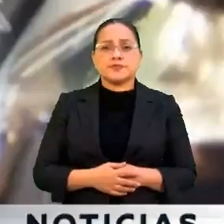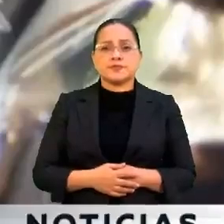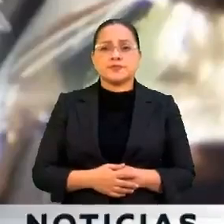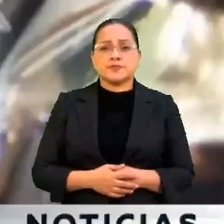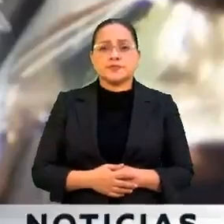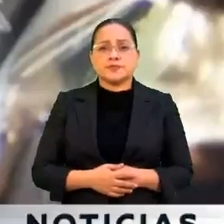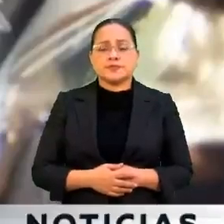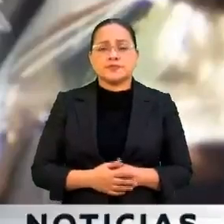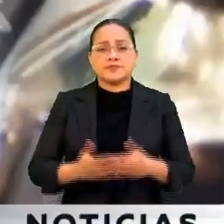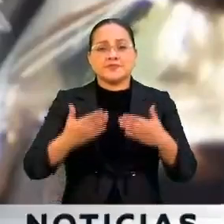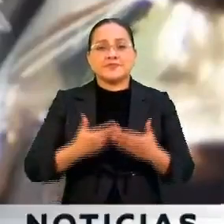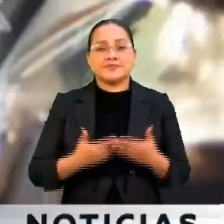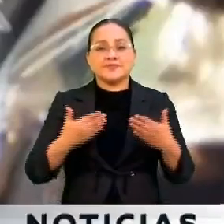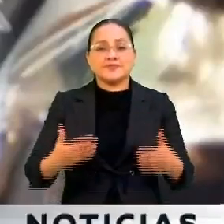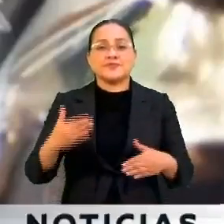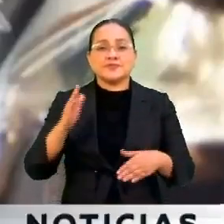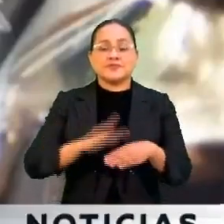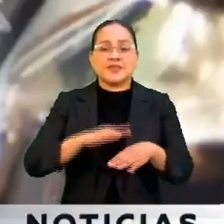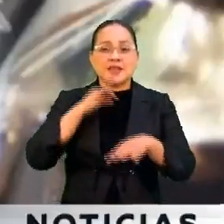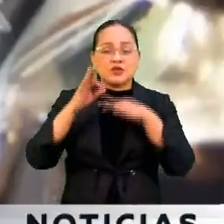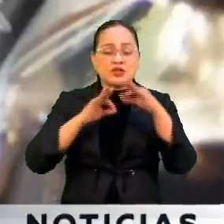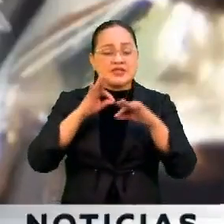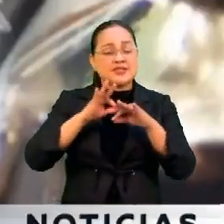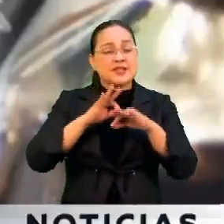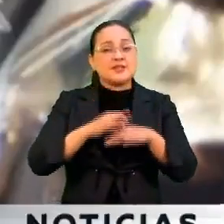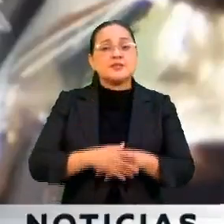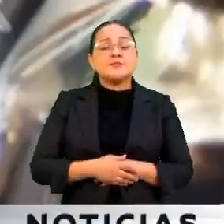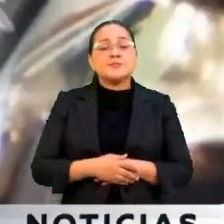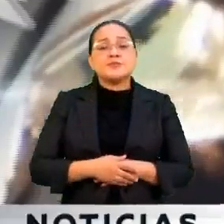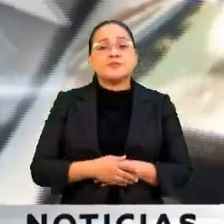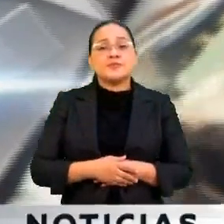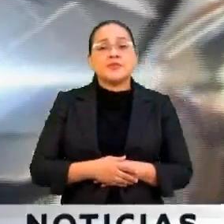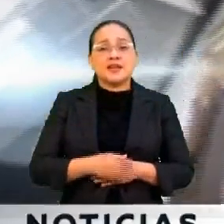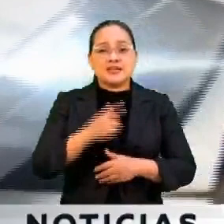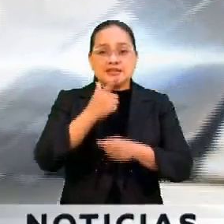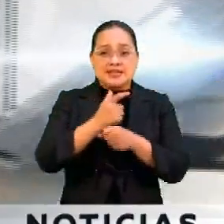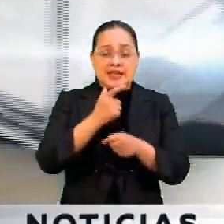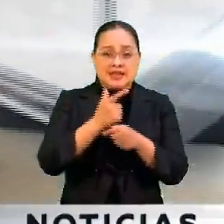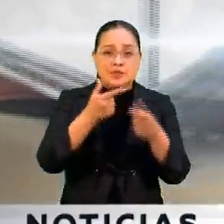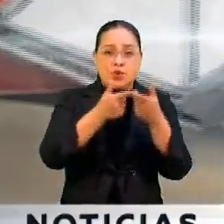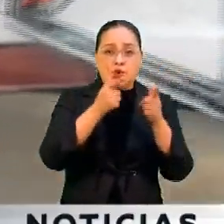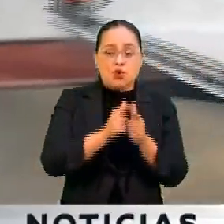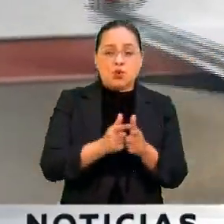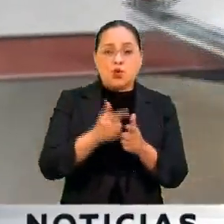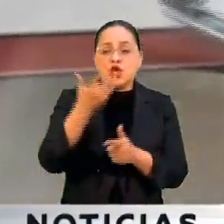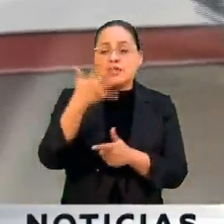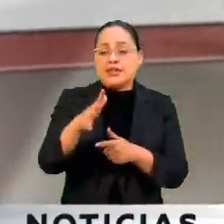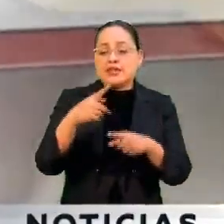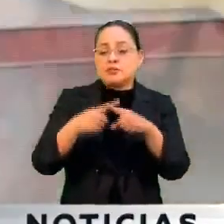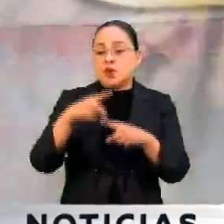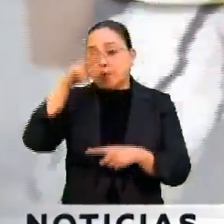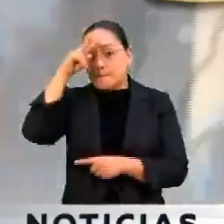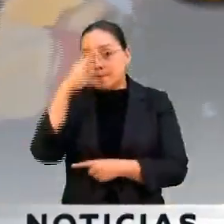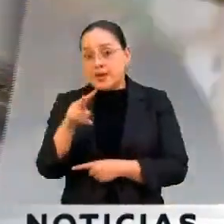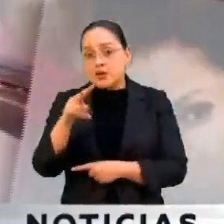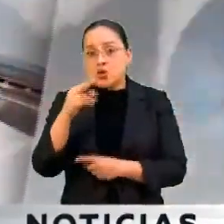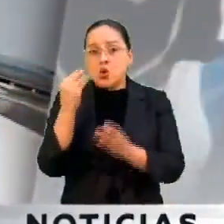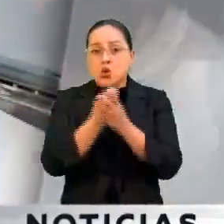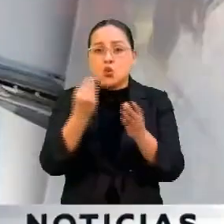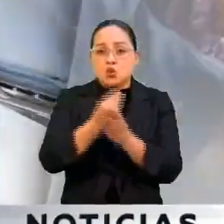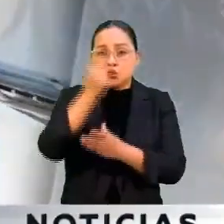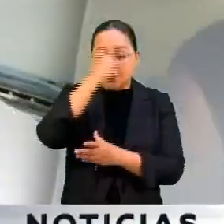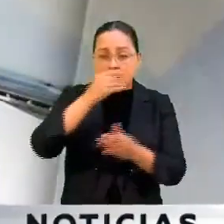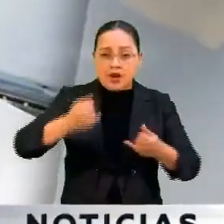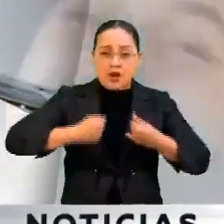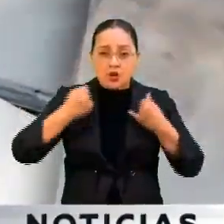Y vamos con esto, se inauguró la séptima generación de 10 por México, el taller legislativo para las juventudes. Martín